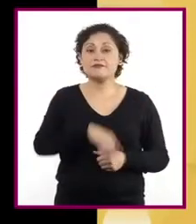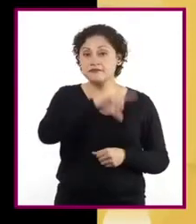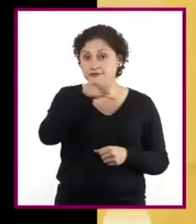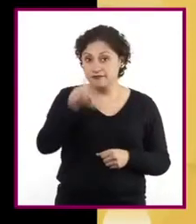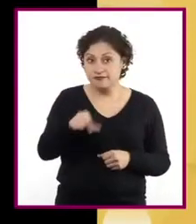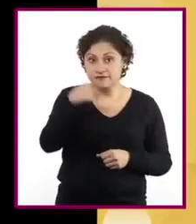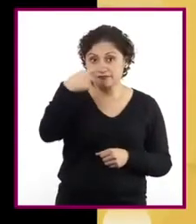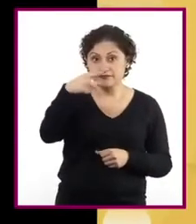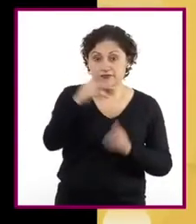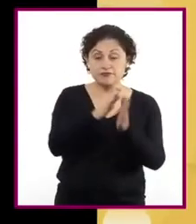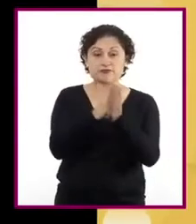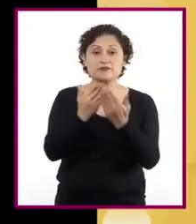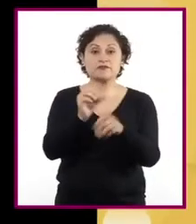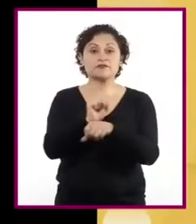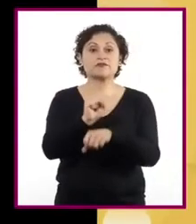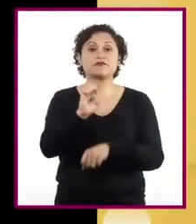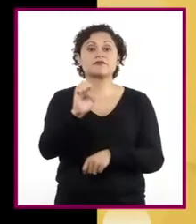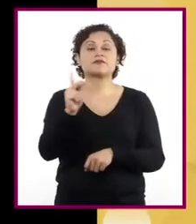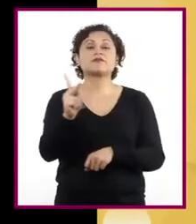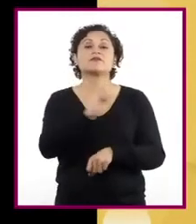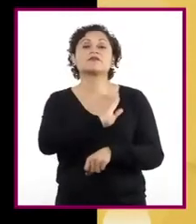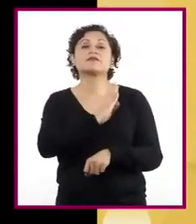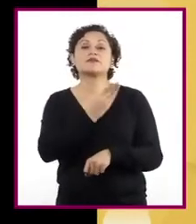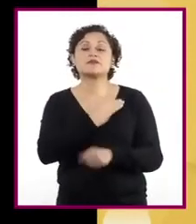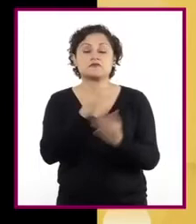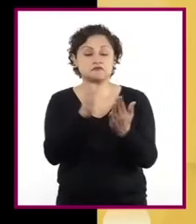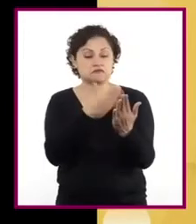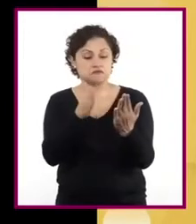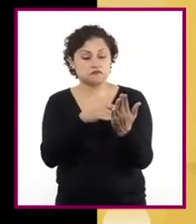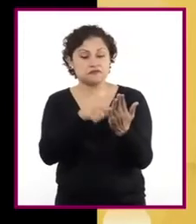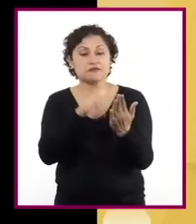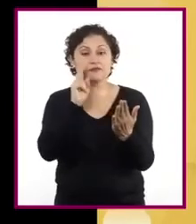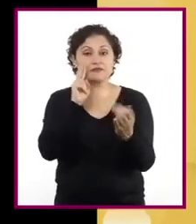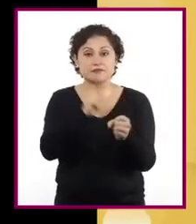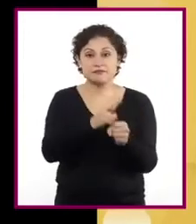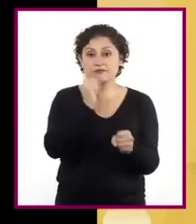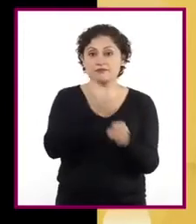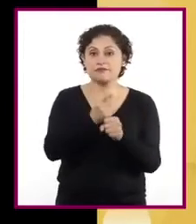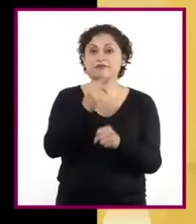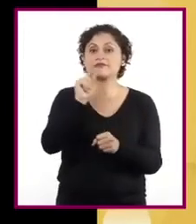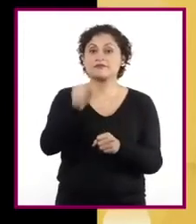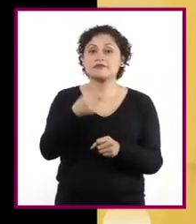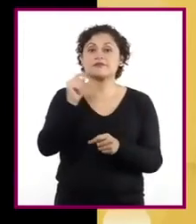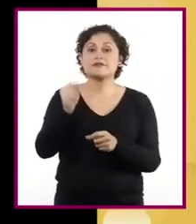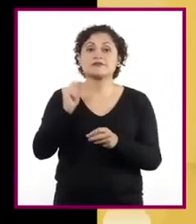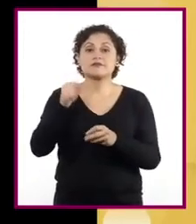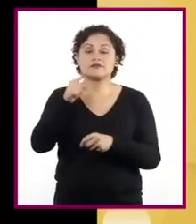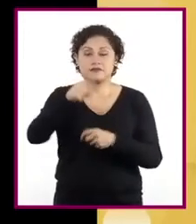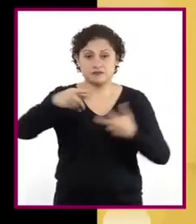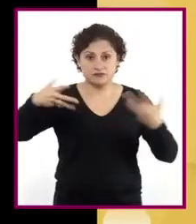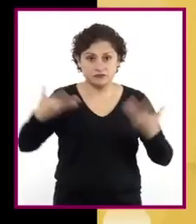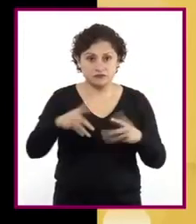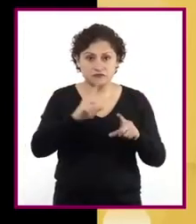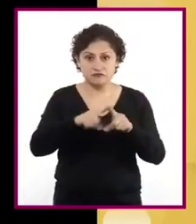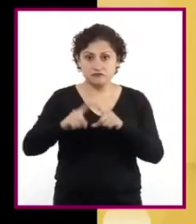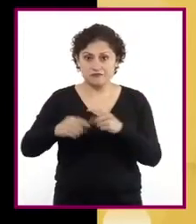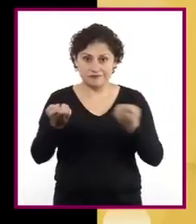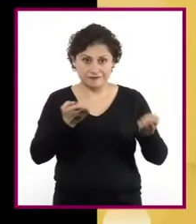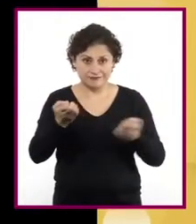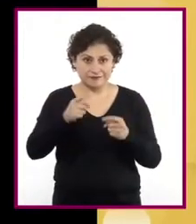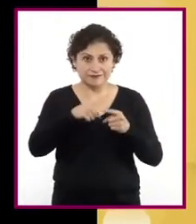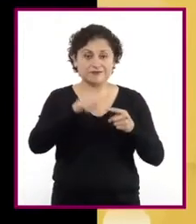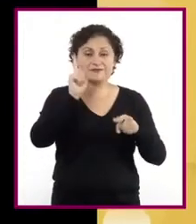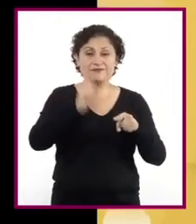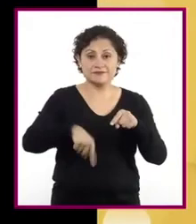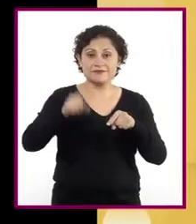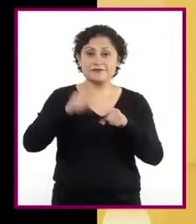textos de su libro de español y observen el uso de la coma. Realicen ejercicios como el que se planteó. Utilizando un